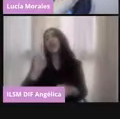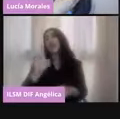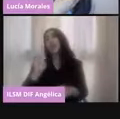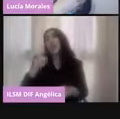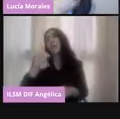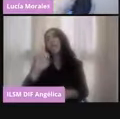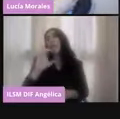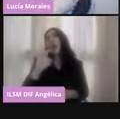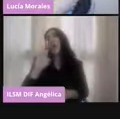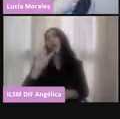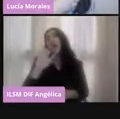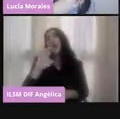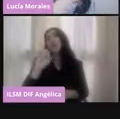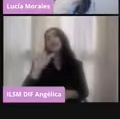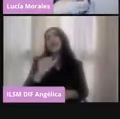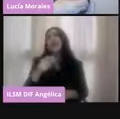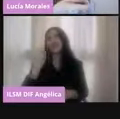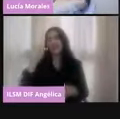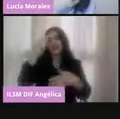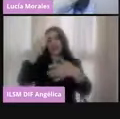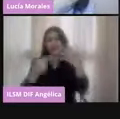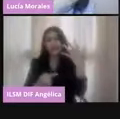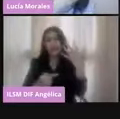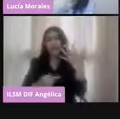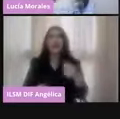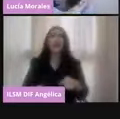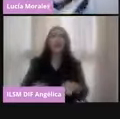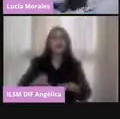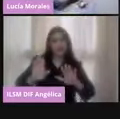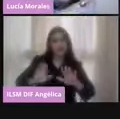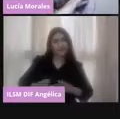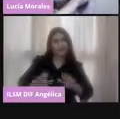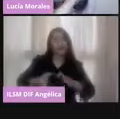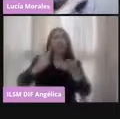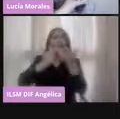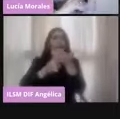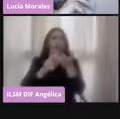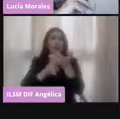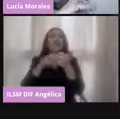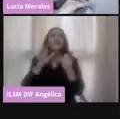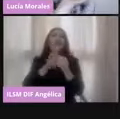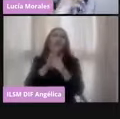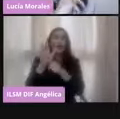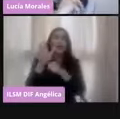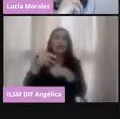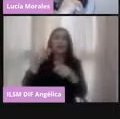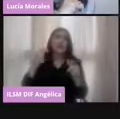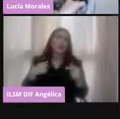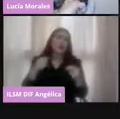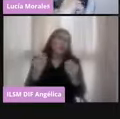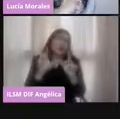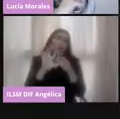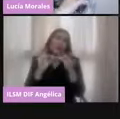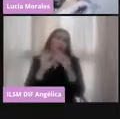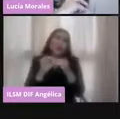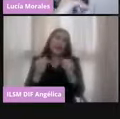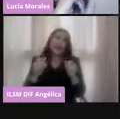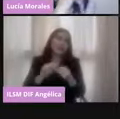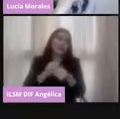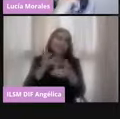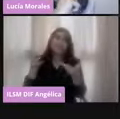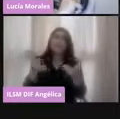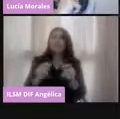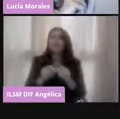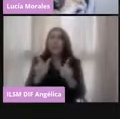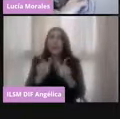se desprende y deriva, los valores democráticos. Voy a hablar de manera muy general de estos. Y estos